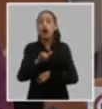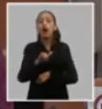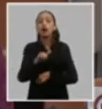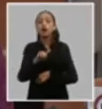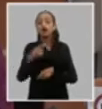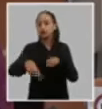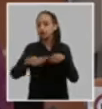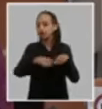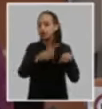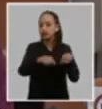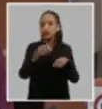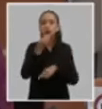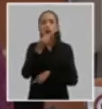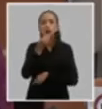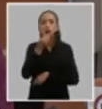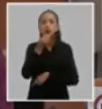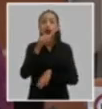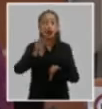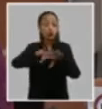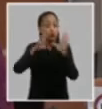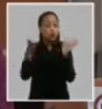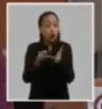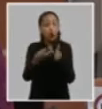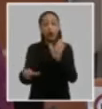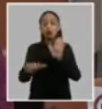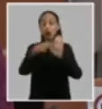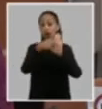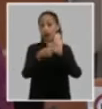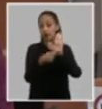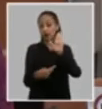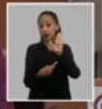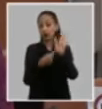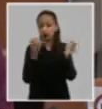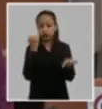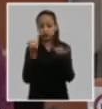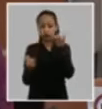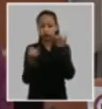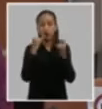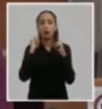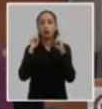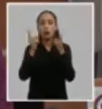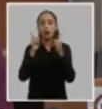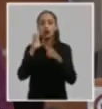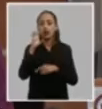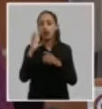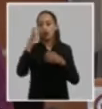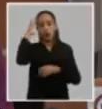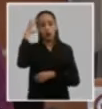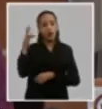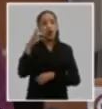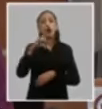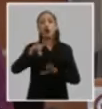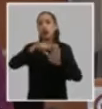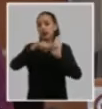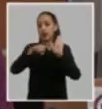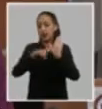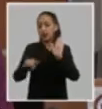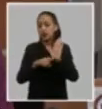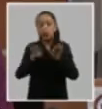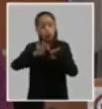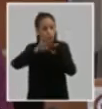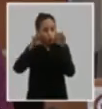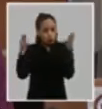sostenibilidad a todos estos elementos que se están identificando en la política del gobierno en los lineamientos y demás